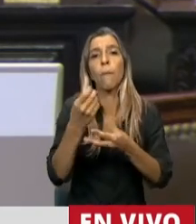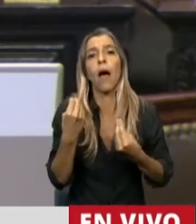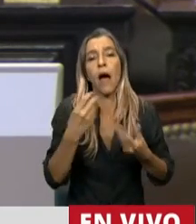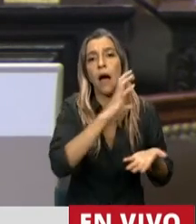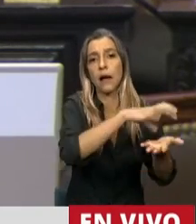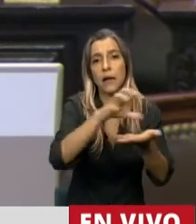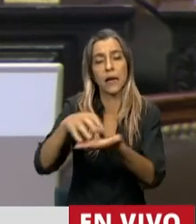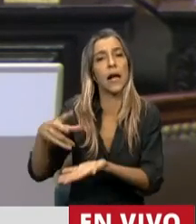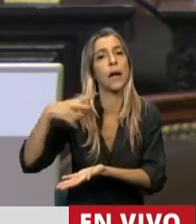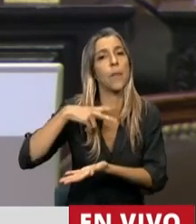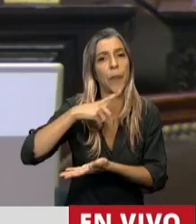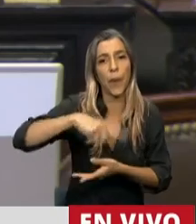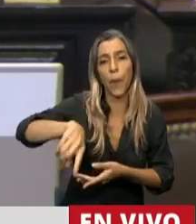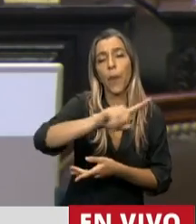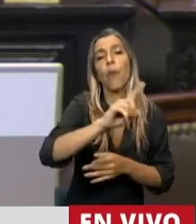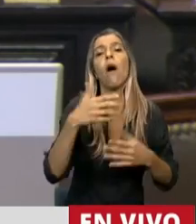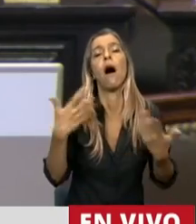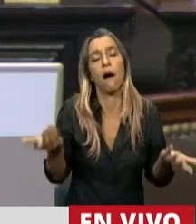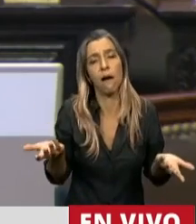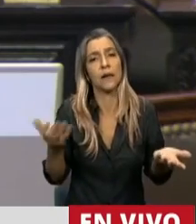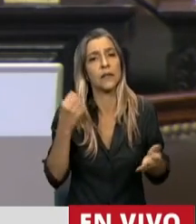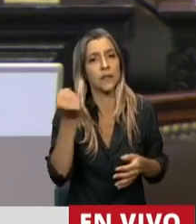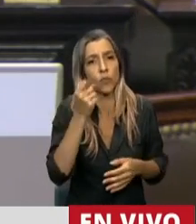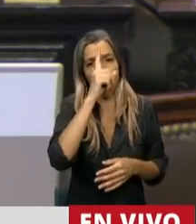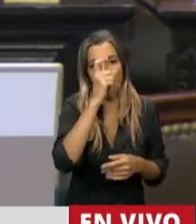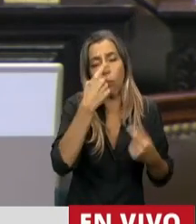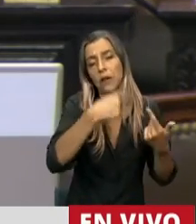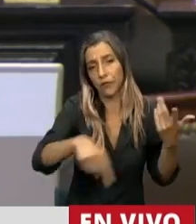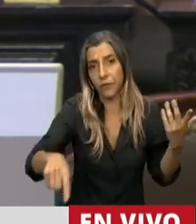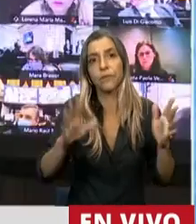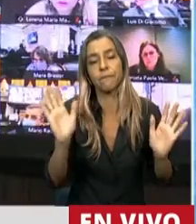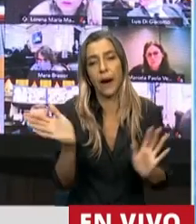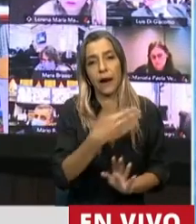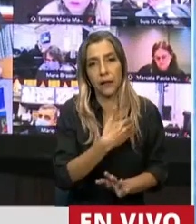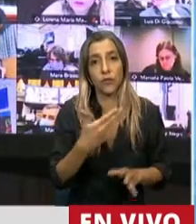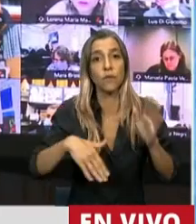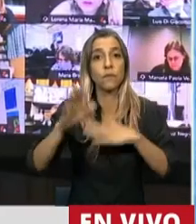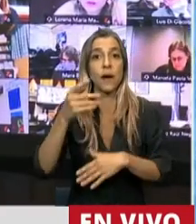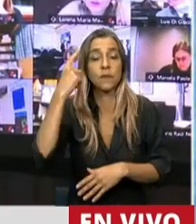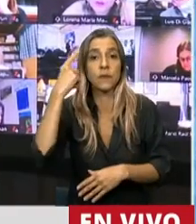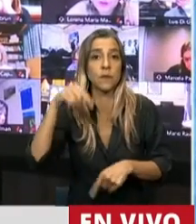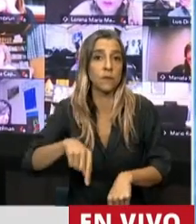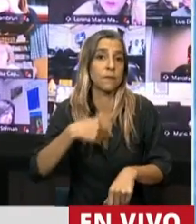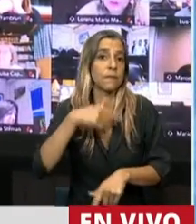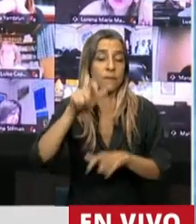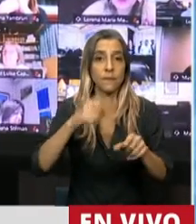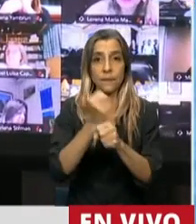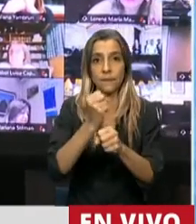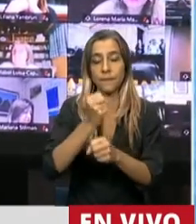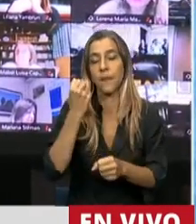que esta ayuda debe sostenerse en el tiempo para las actividades esenciales por lo menos hasta que pase la segunda ola.